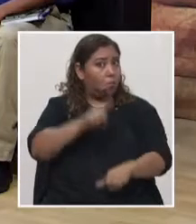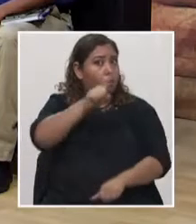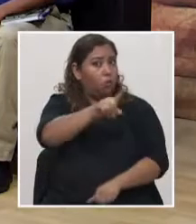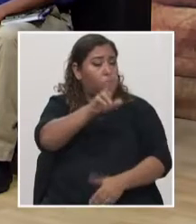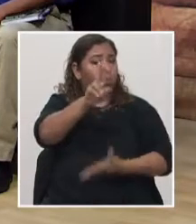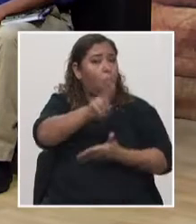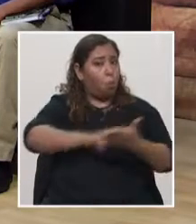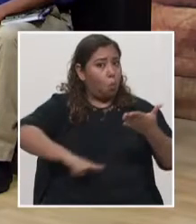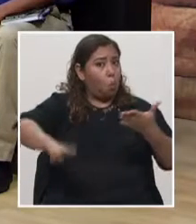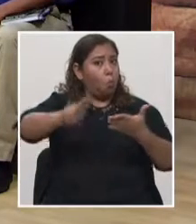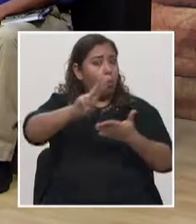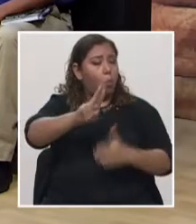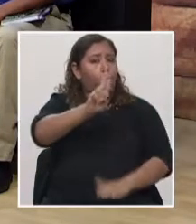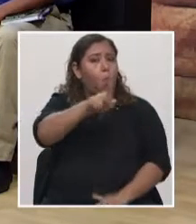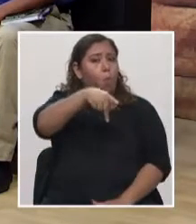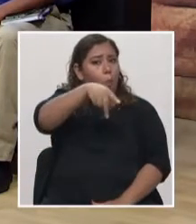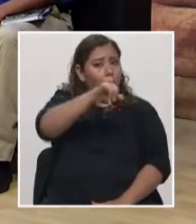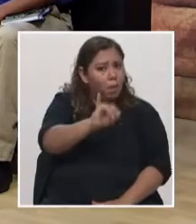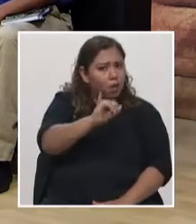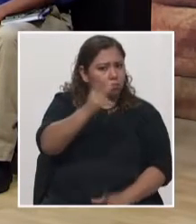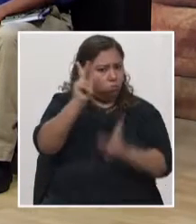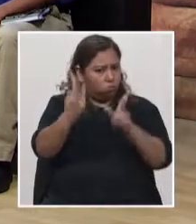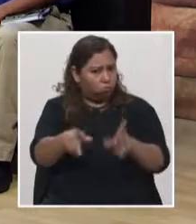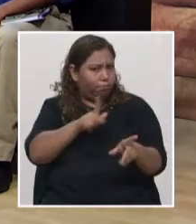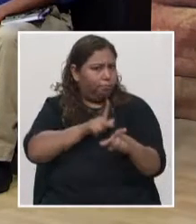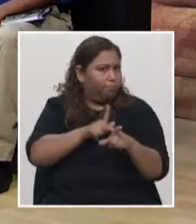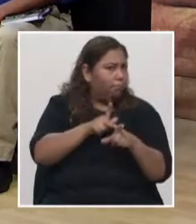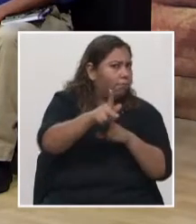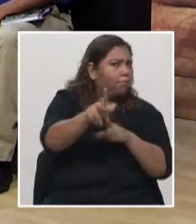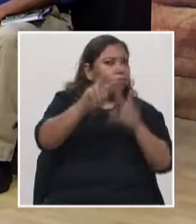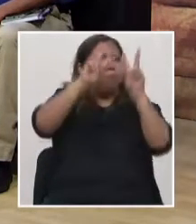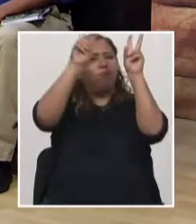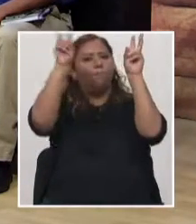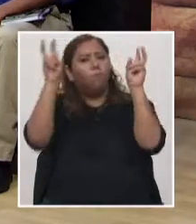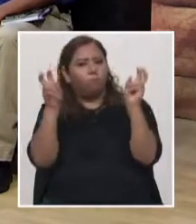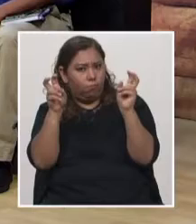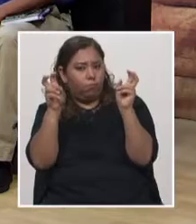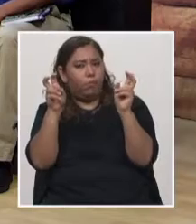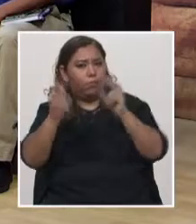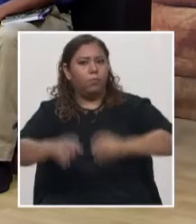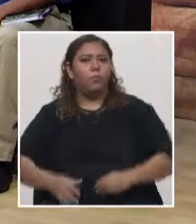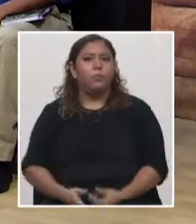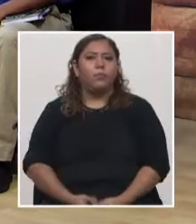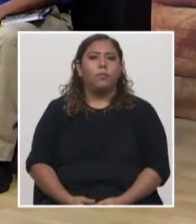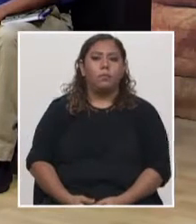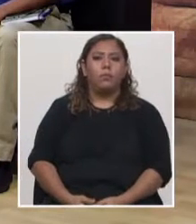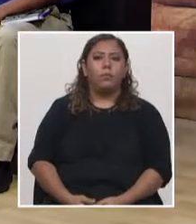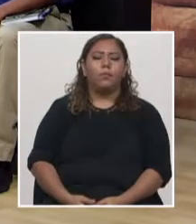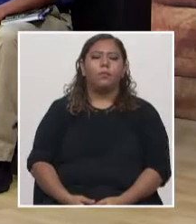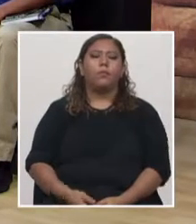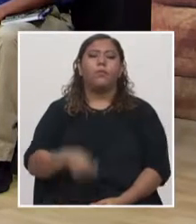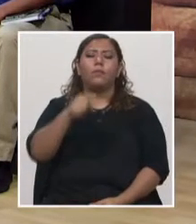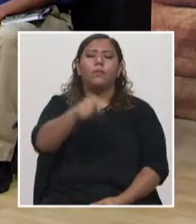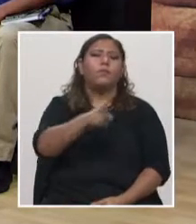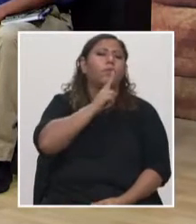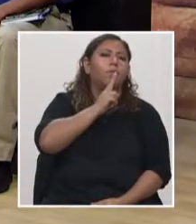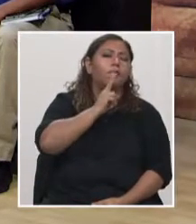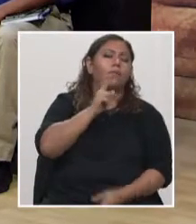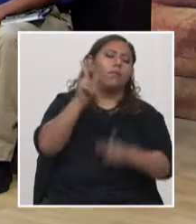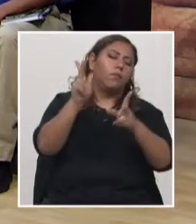contar con profesionales en esta área? En Honduras no se había desarrollado y los geólogos que habían venían